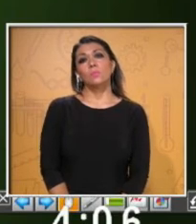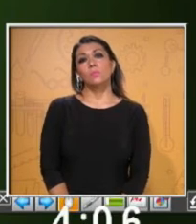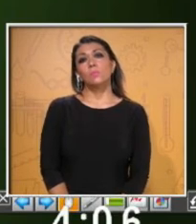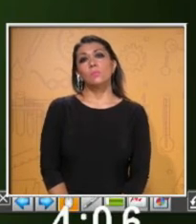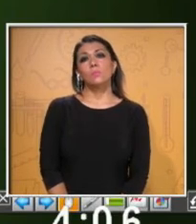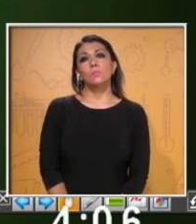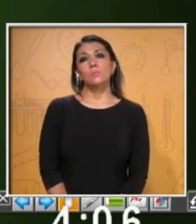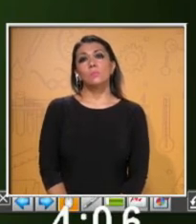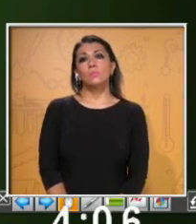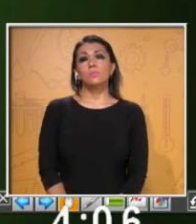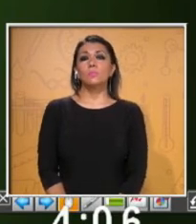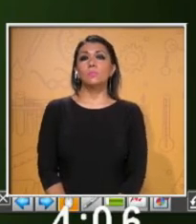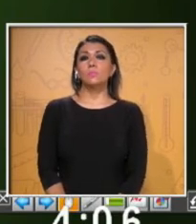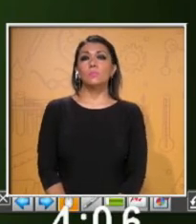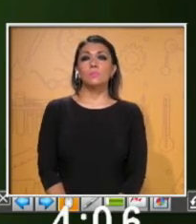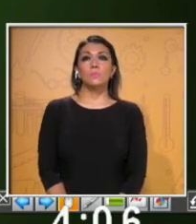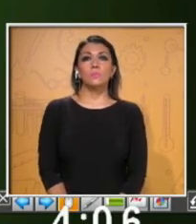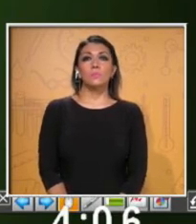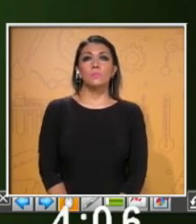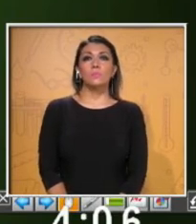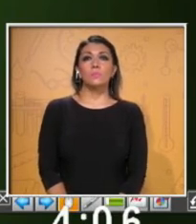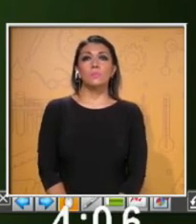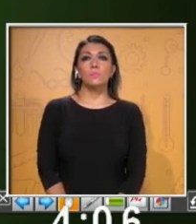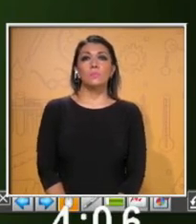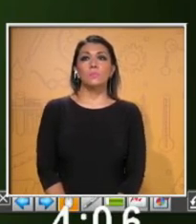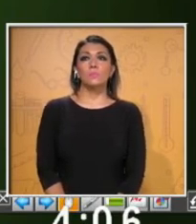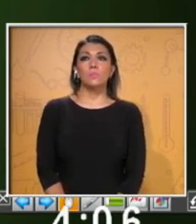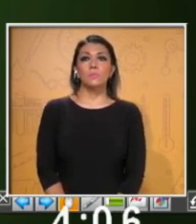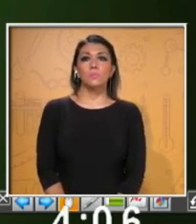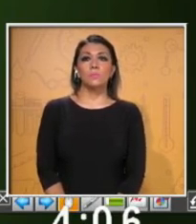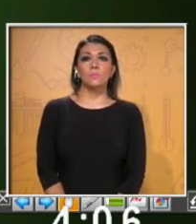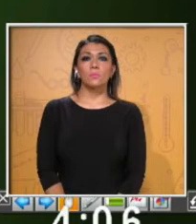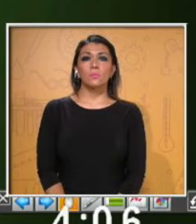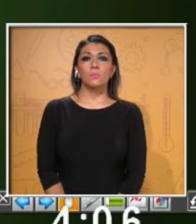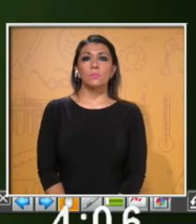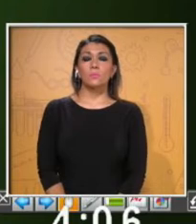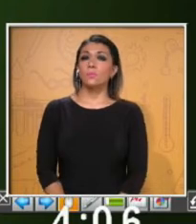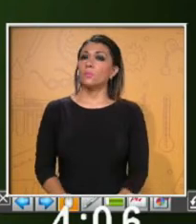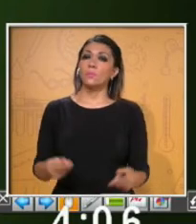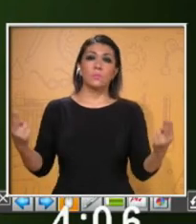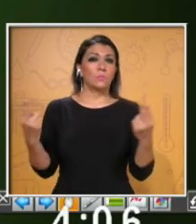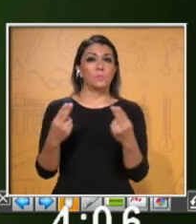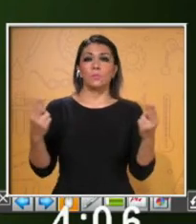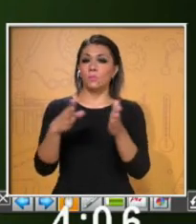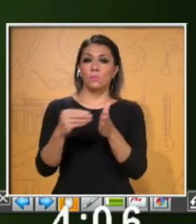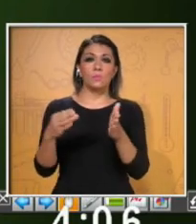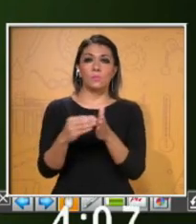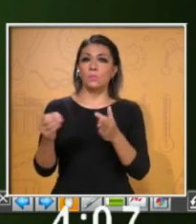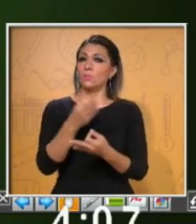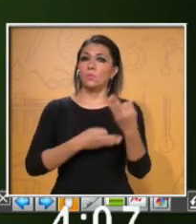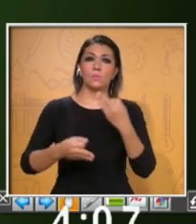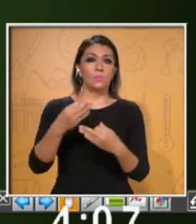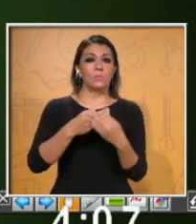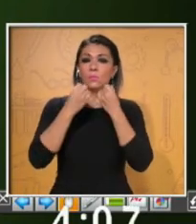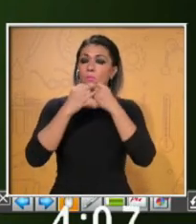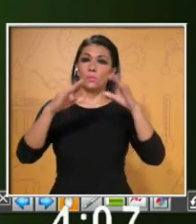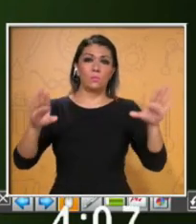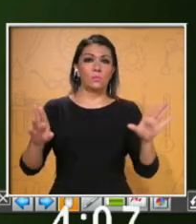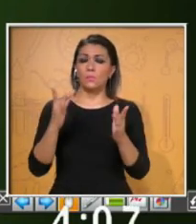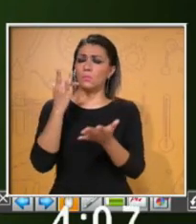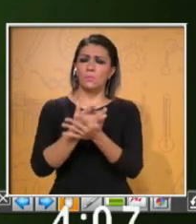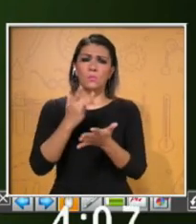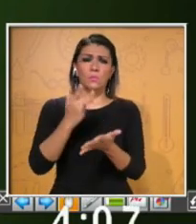about the class. You don't need to copy all the information, ¿ok? No necesitas copiar toda la información, te lo he mencionado en las clases anteriores.